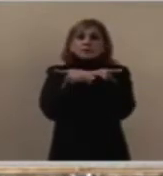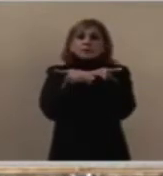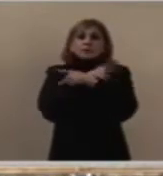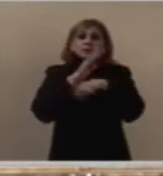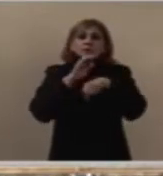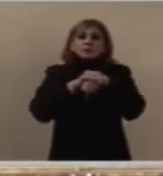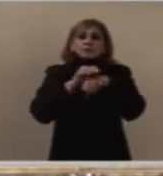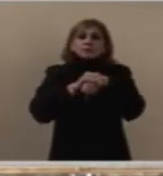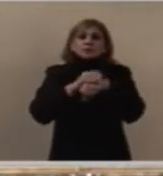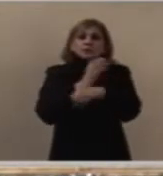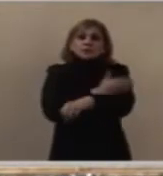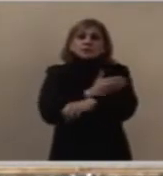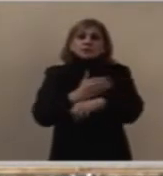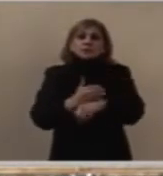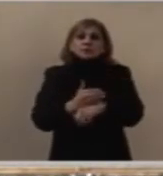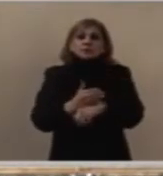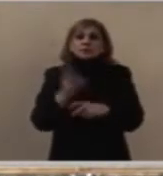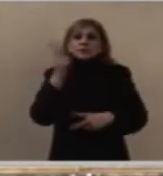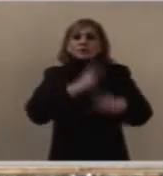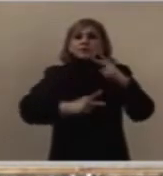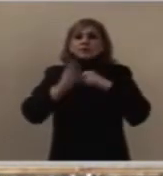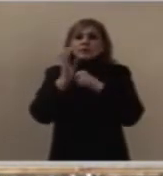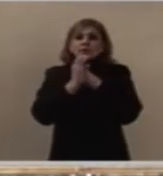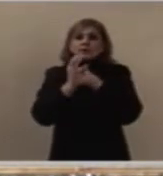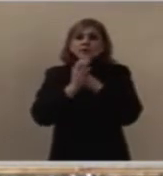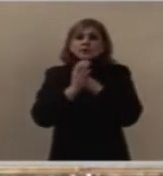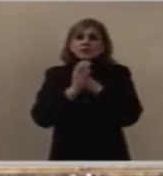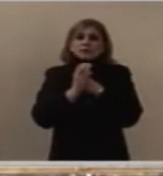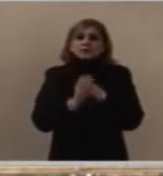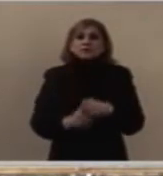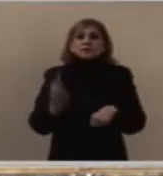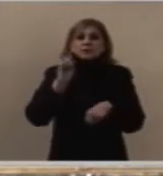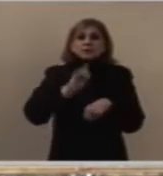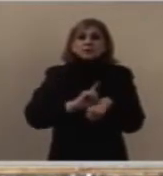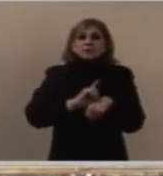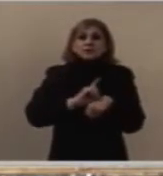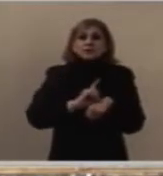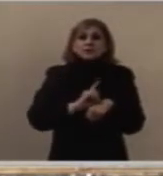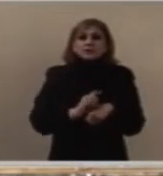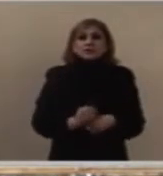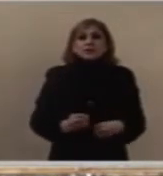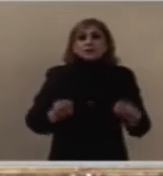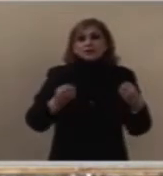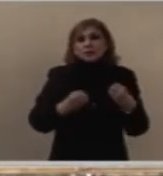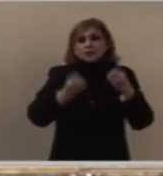amigos, vienen a celebrar aquí la gracia de Dios.